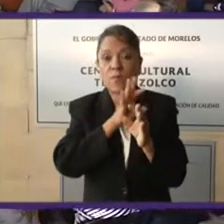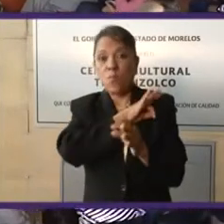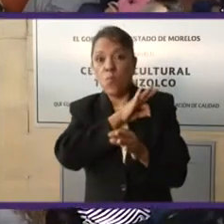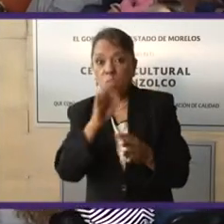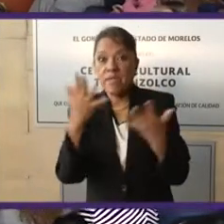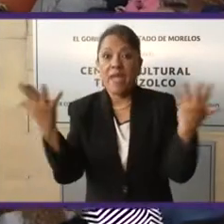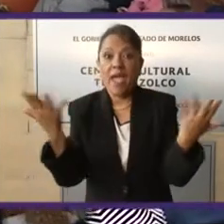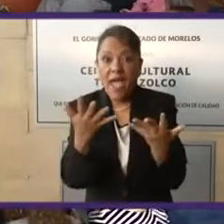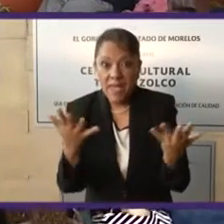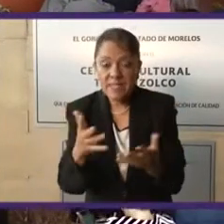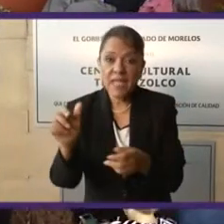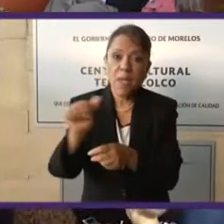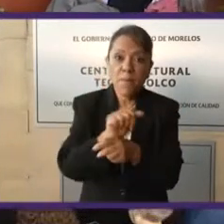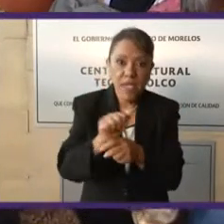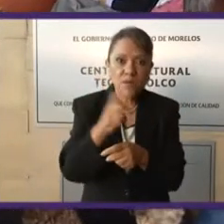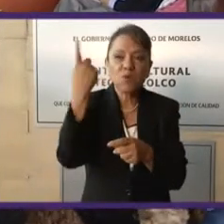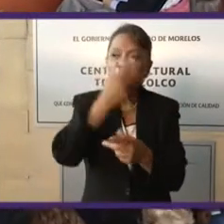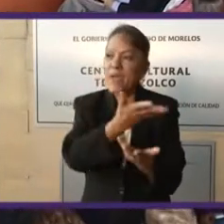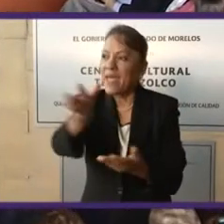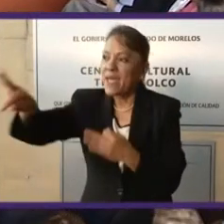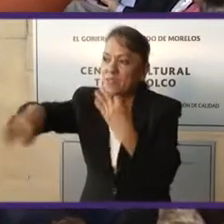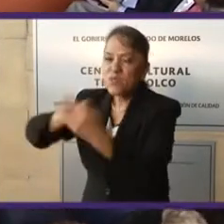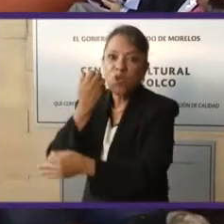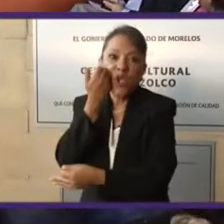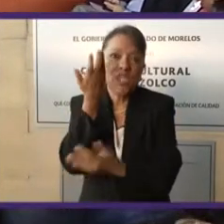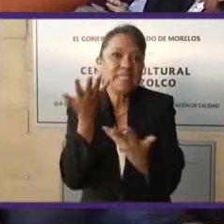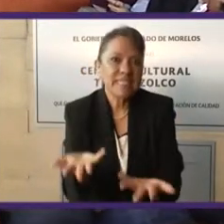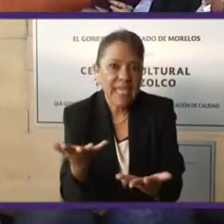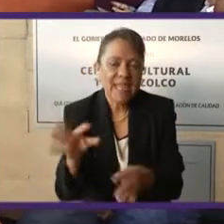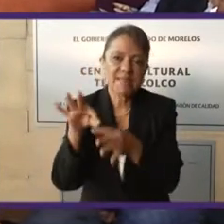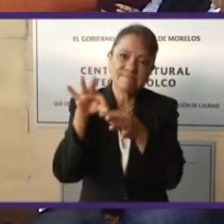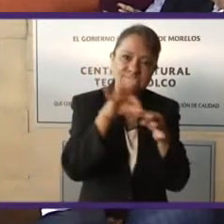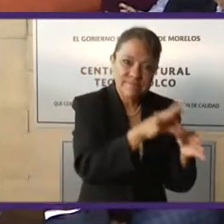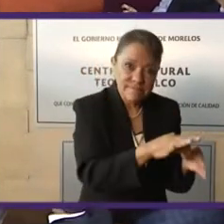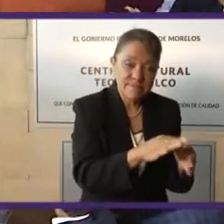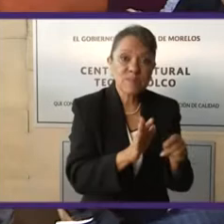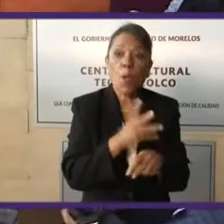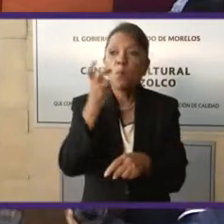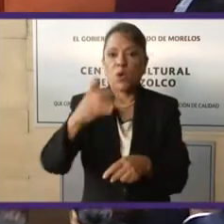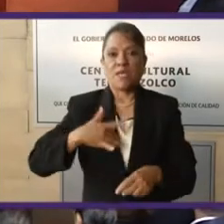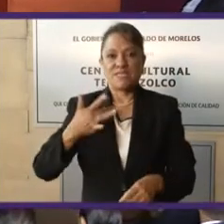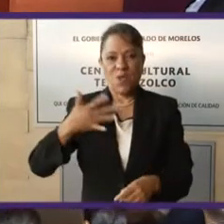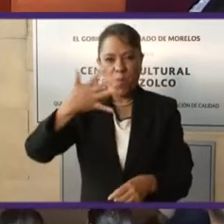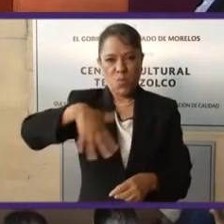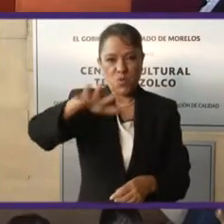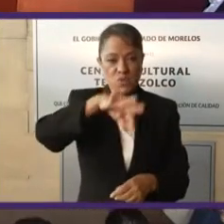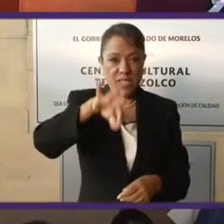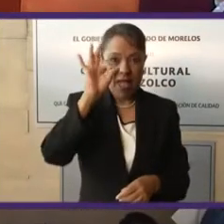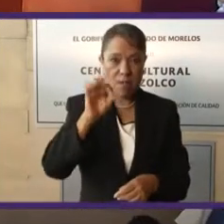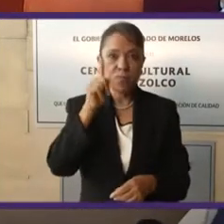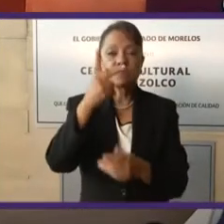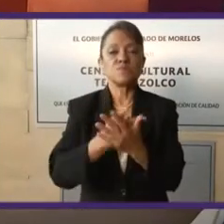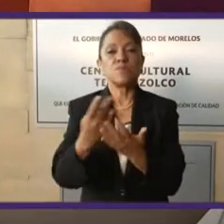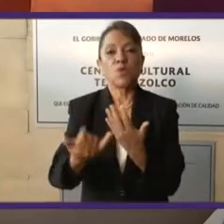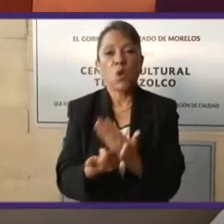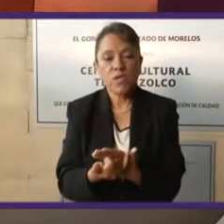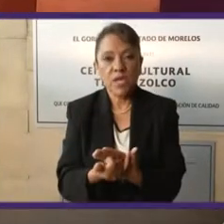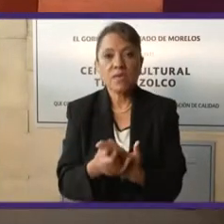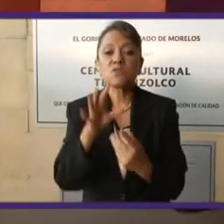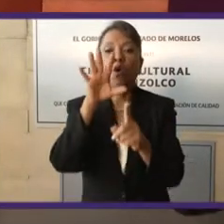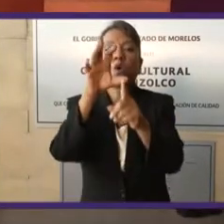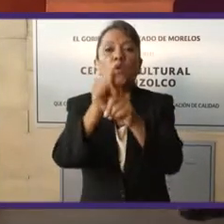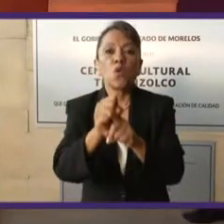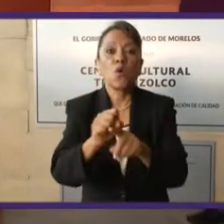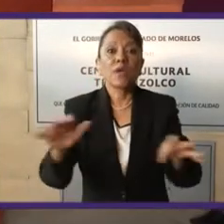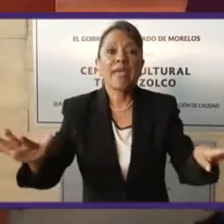poder llevar sus aspiraciones. En este sentido, estamos buscando, por supuesto, un proyecto que logre el